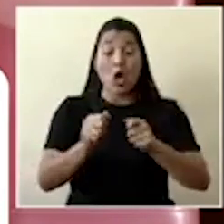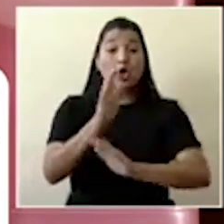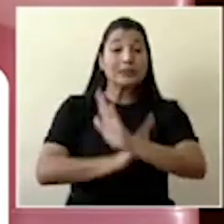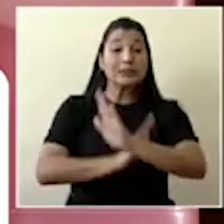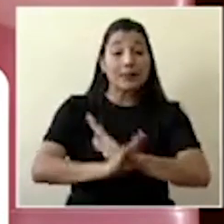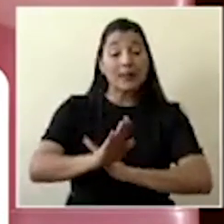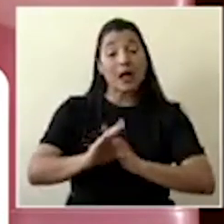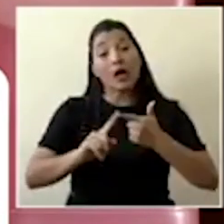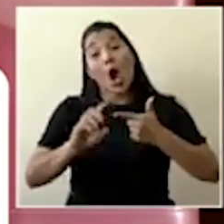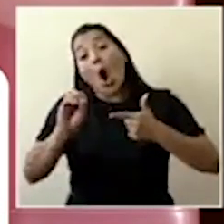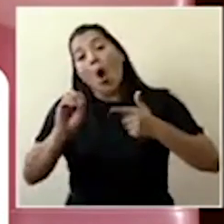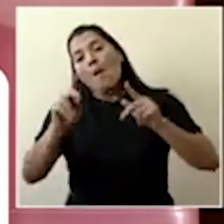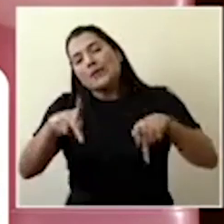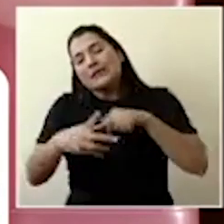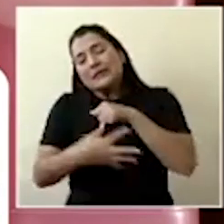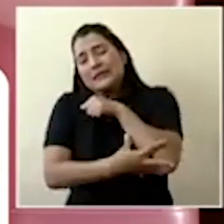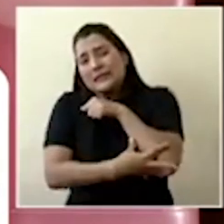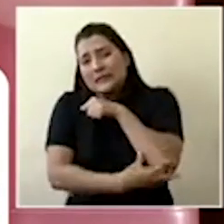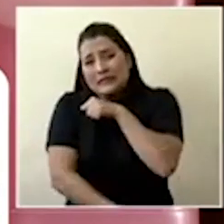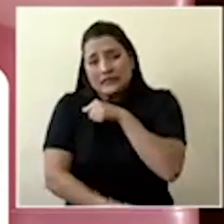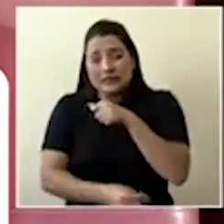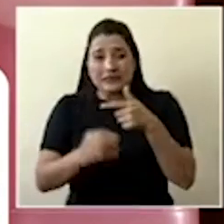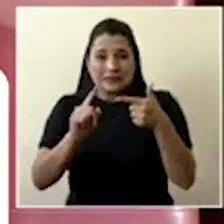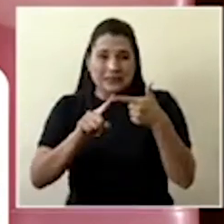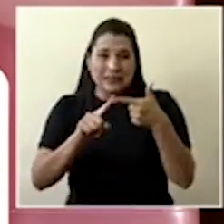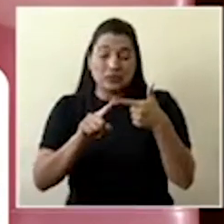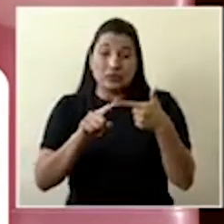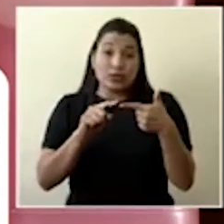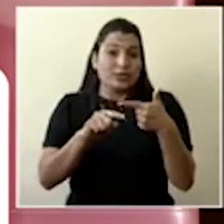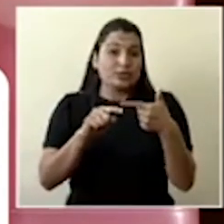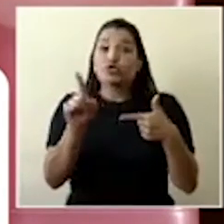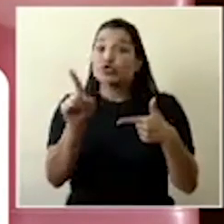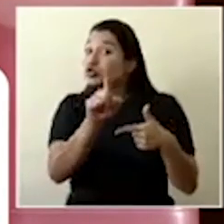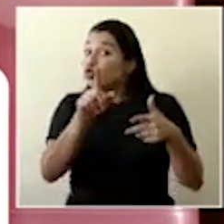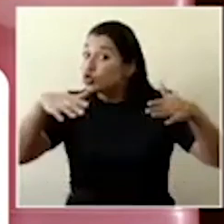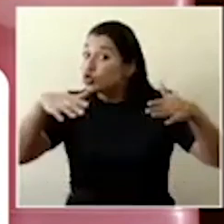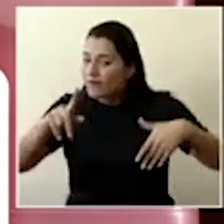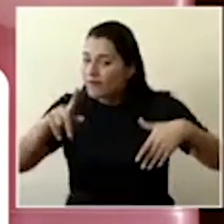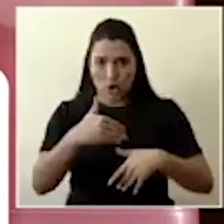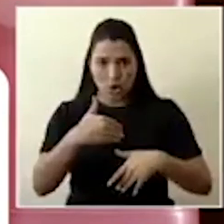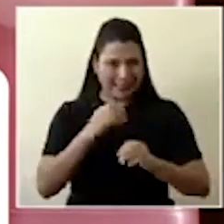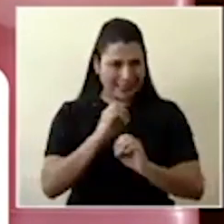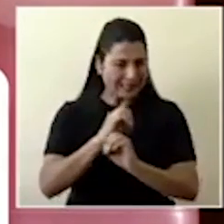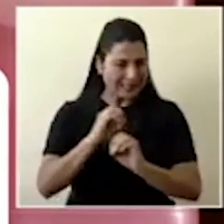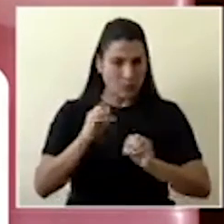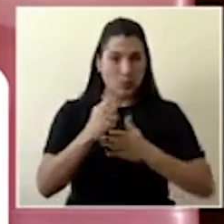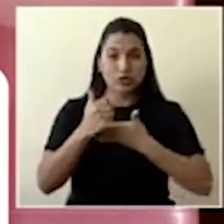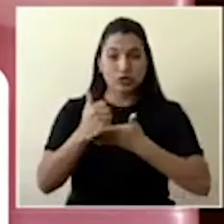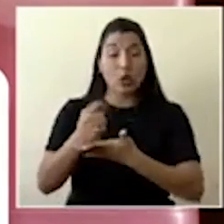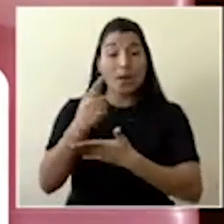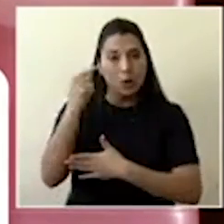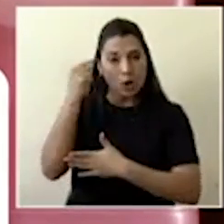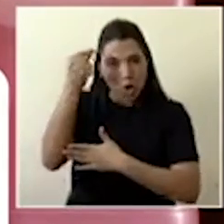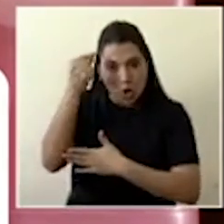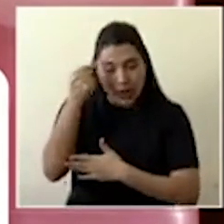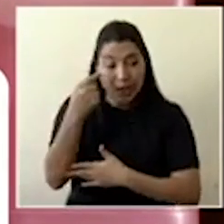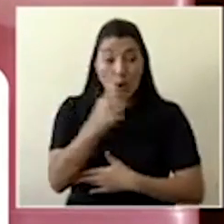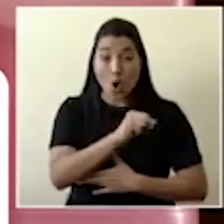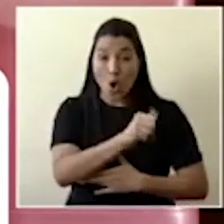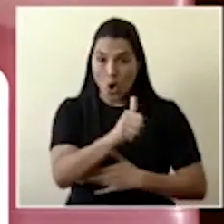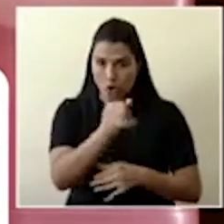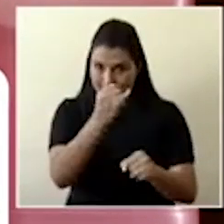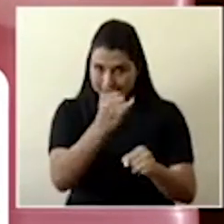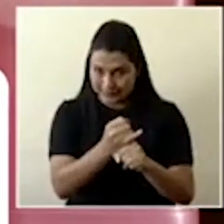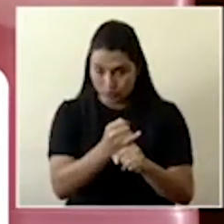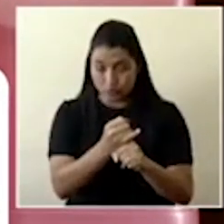pobreza, que no están siendo sujetas de una de las ayudas ordinarias del Estado, mismas que no se han interrumpido, y